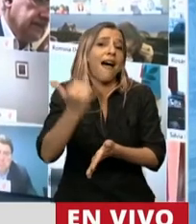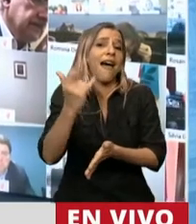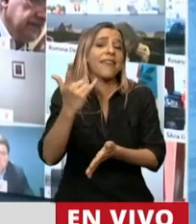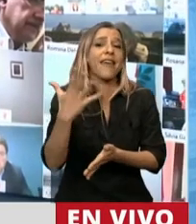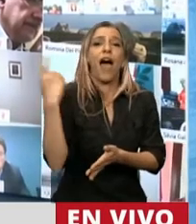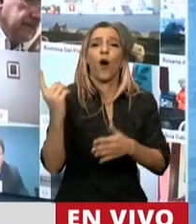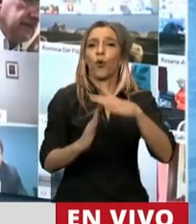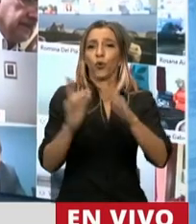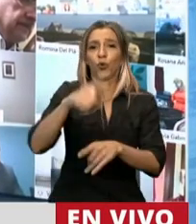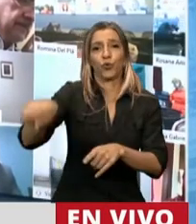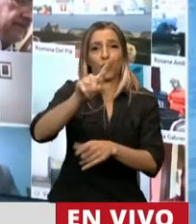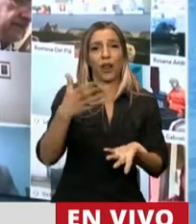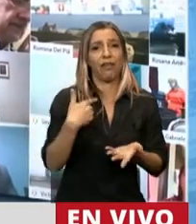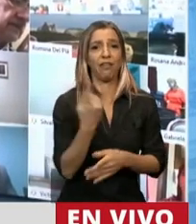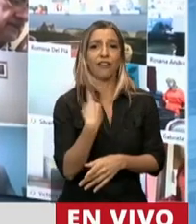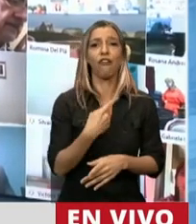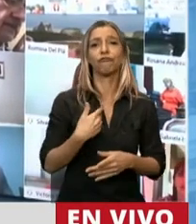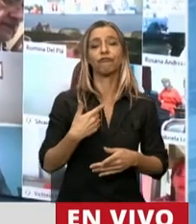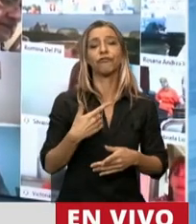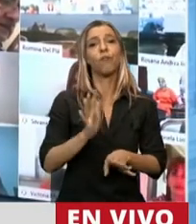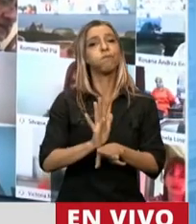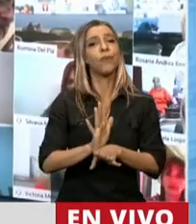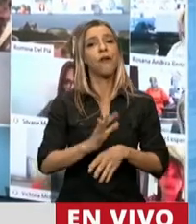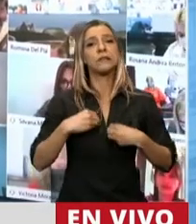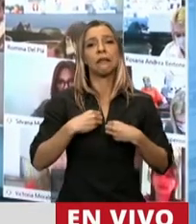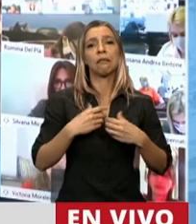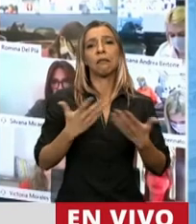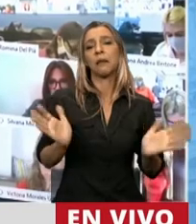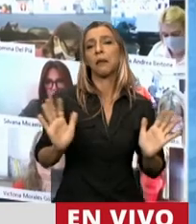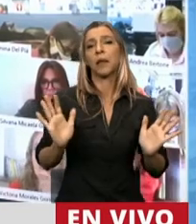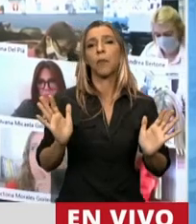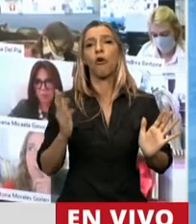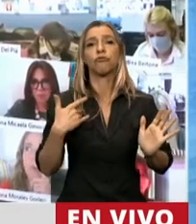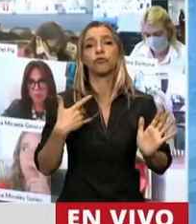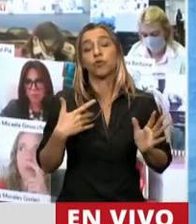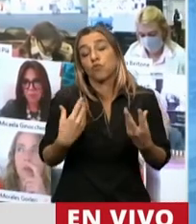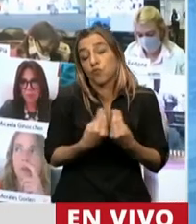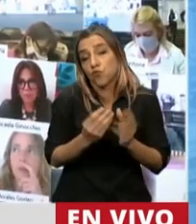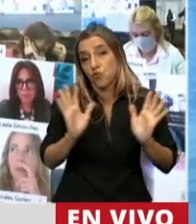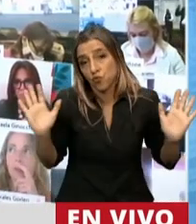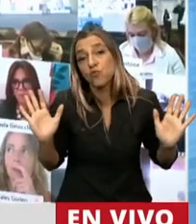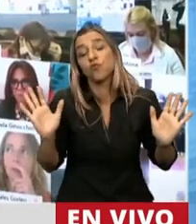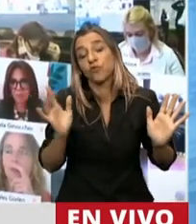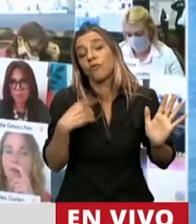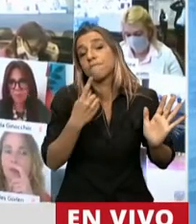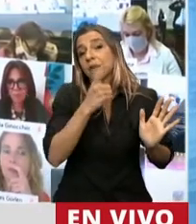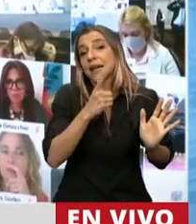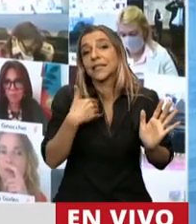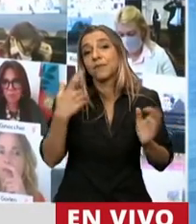Argentina porque no nos ponemos, aparentemente, en las cumbres dirigenciales, de acuerdo